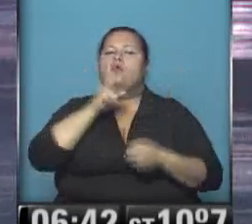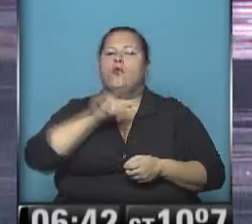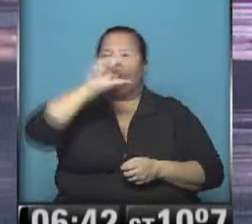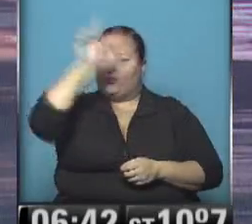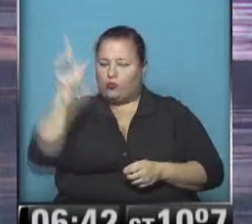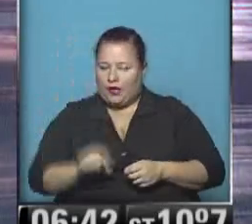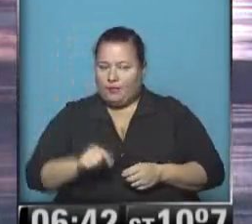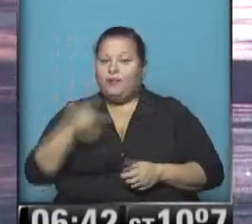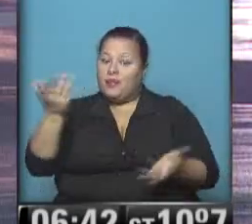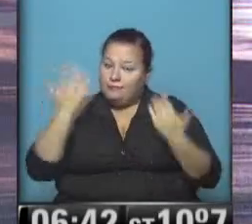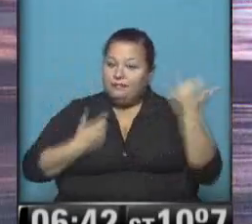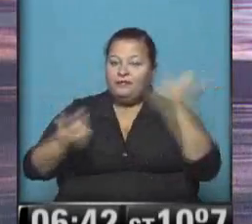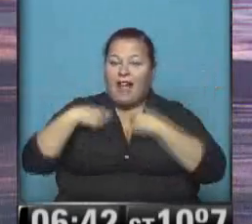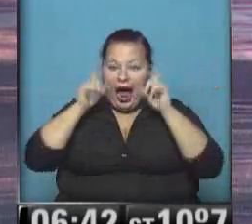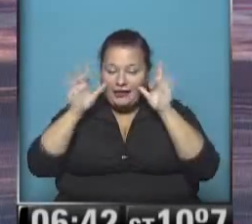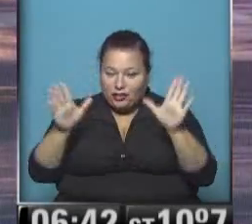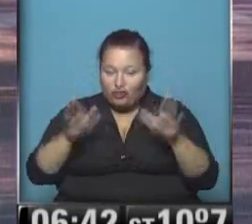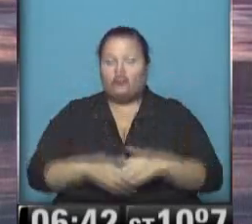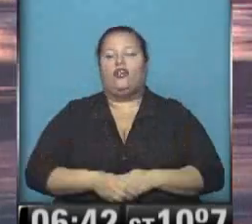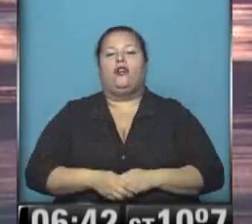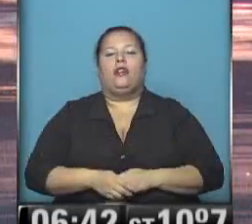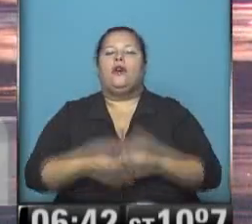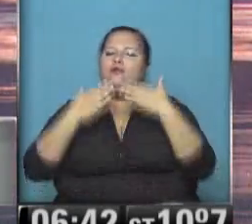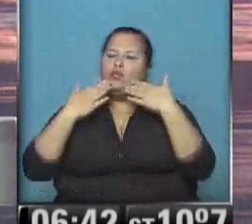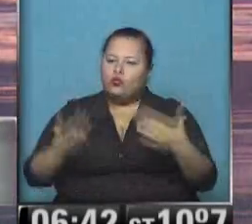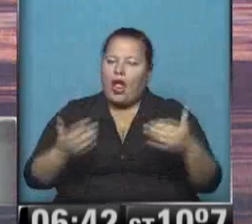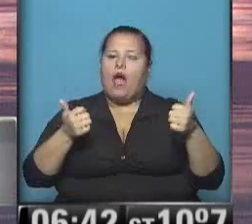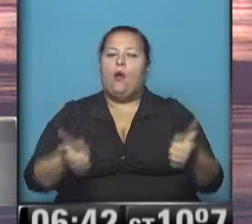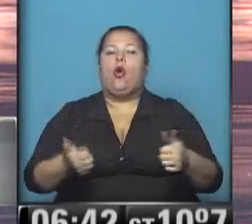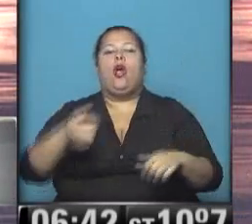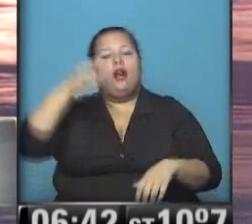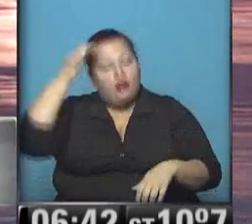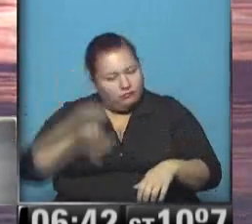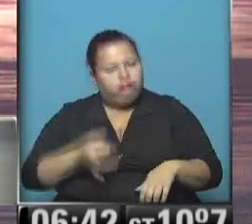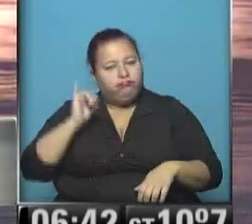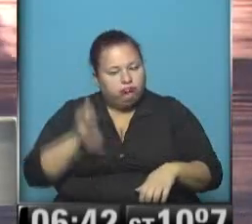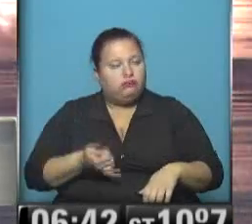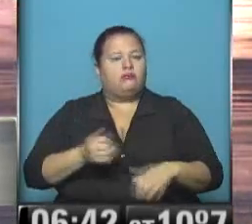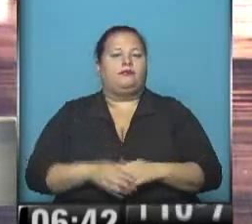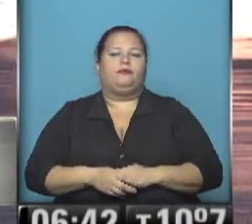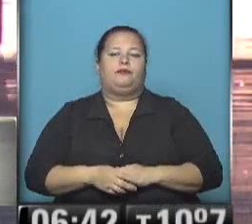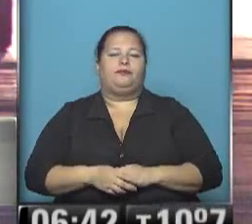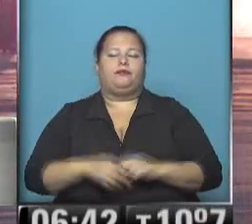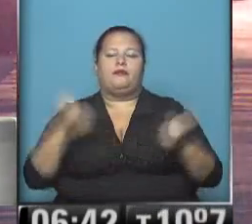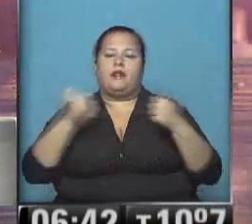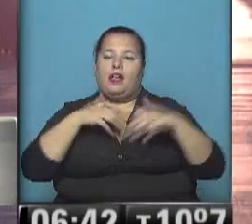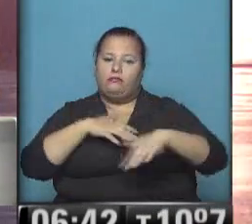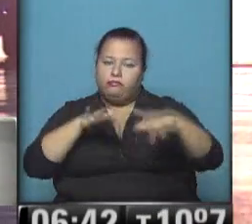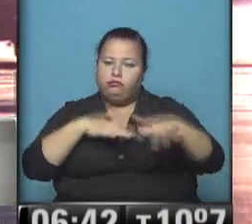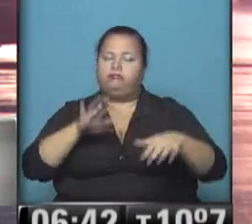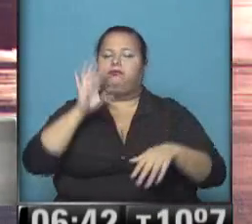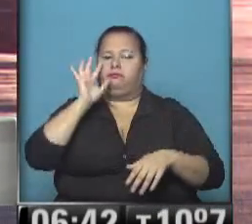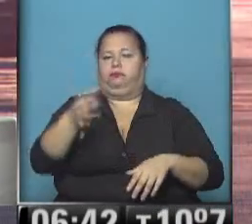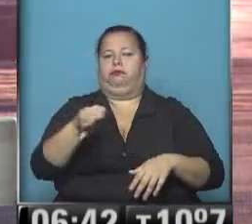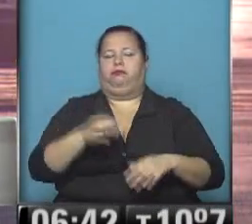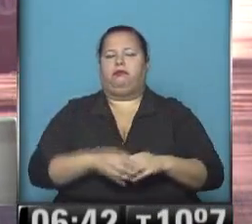las rutas Nery te escuchamos atentos muchas gracias que bueno realmente sí en tránsito se nota especialmente